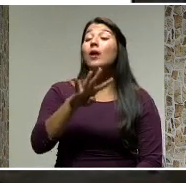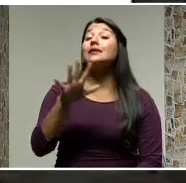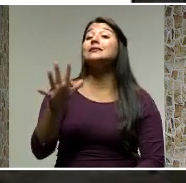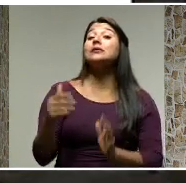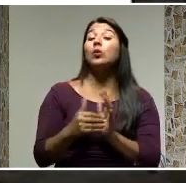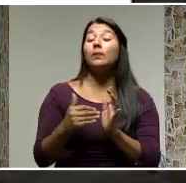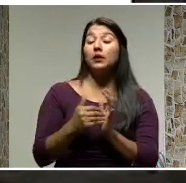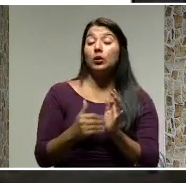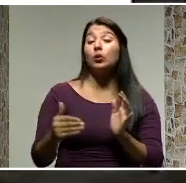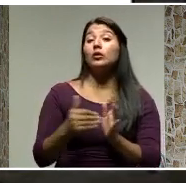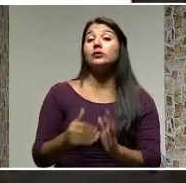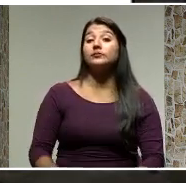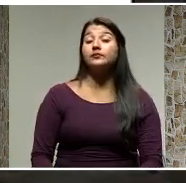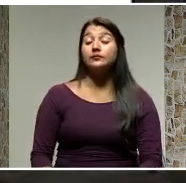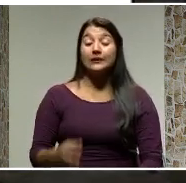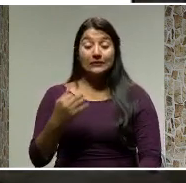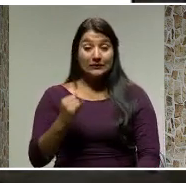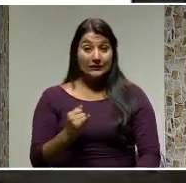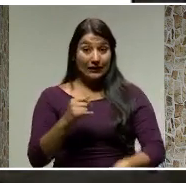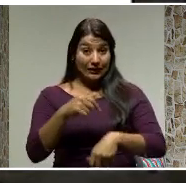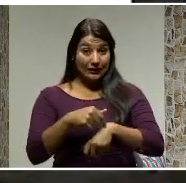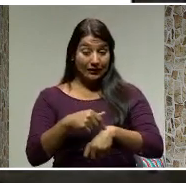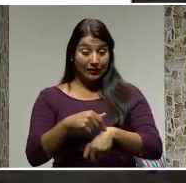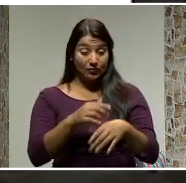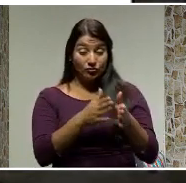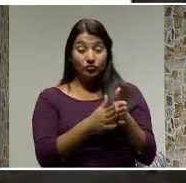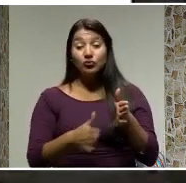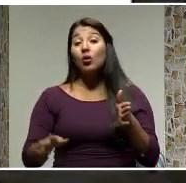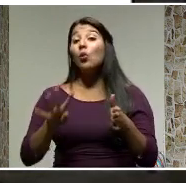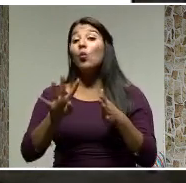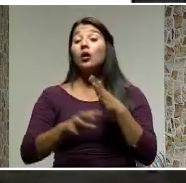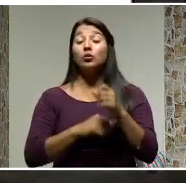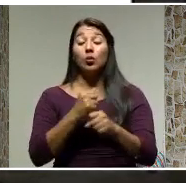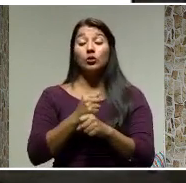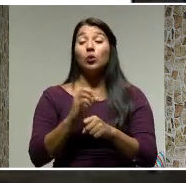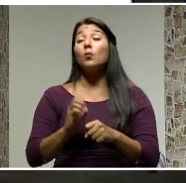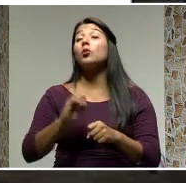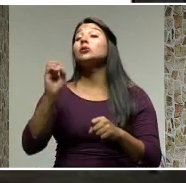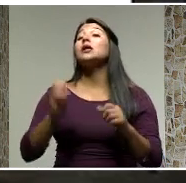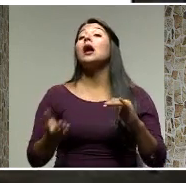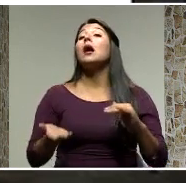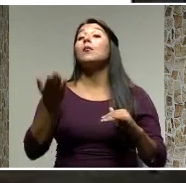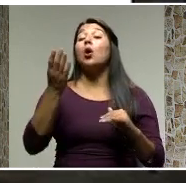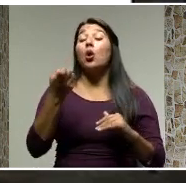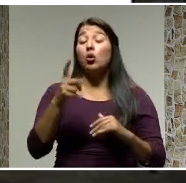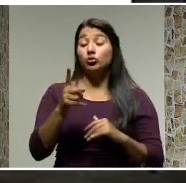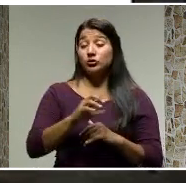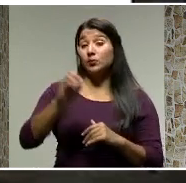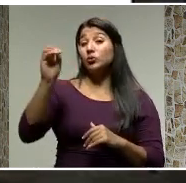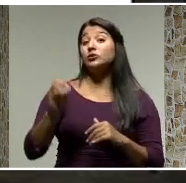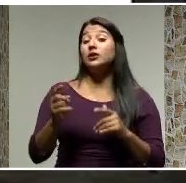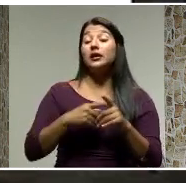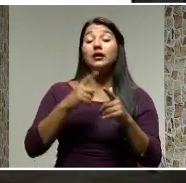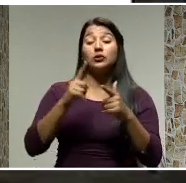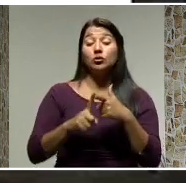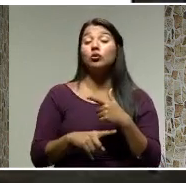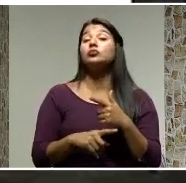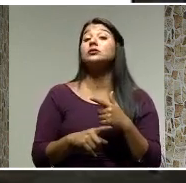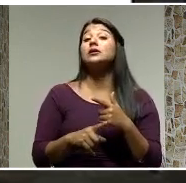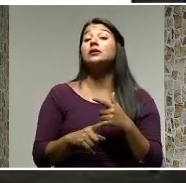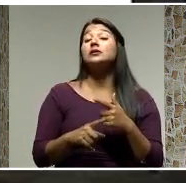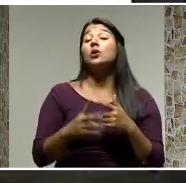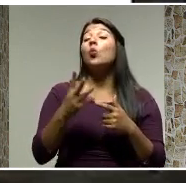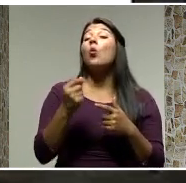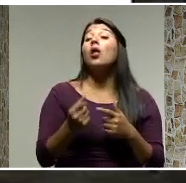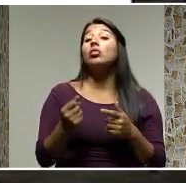mil colones. Si en un plazo de 4 años del crédito la tasa aumenta 11%, la cuota mensual pasaría a